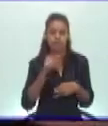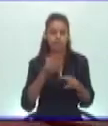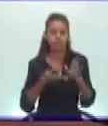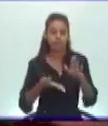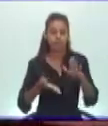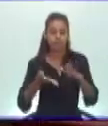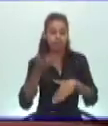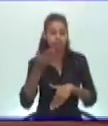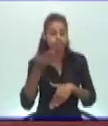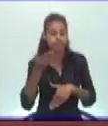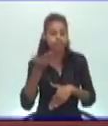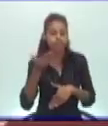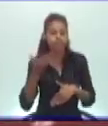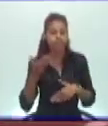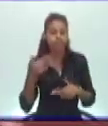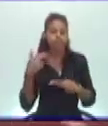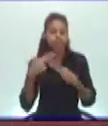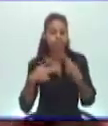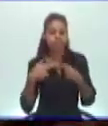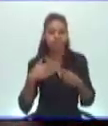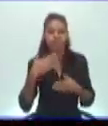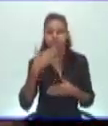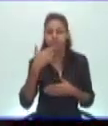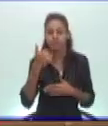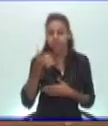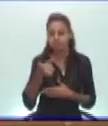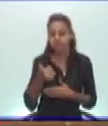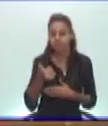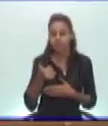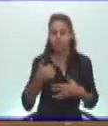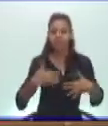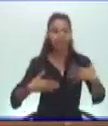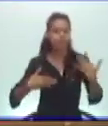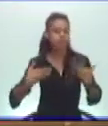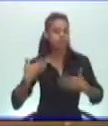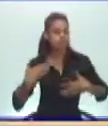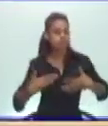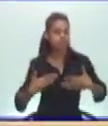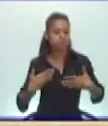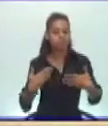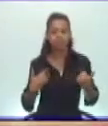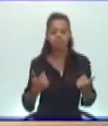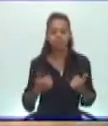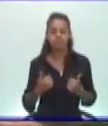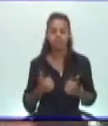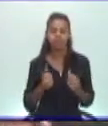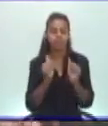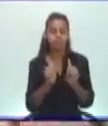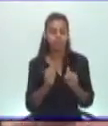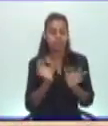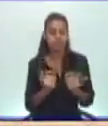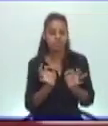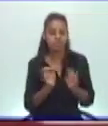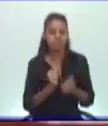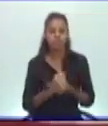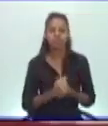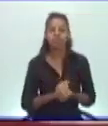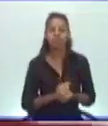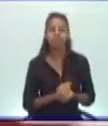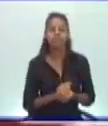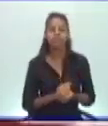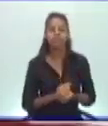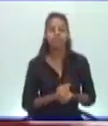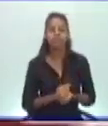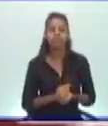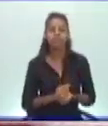entonces sí hay la vivencia de plenitud, la vivencia de salud, la vivencia de felicidad. Eso depende de la endorfina, eso Y